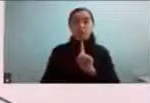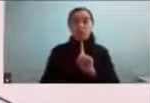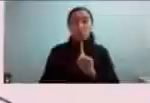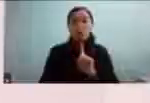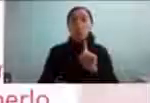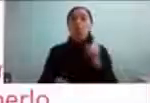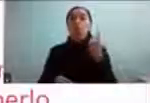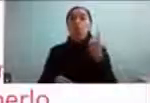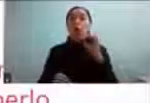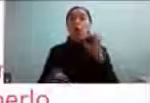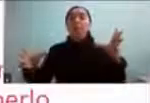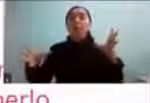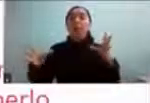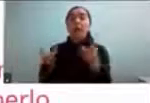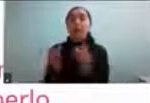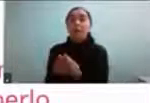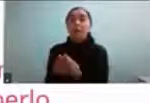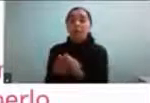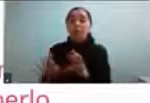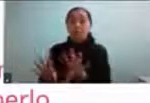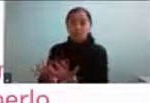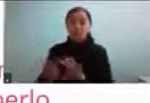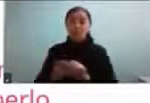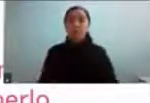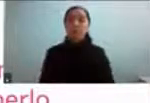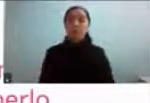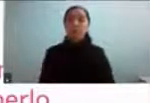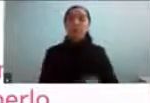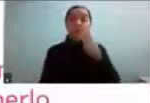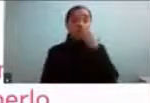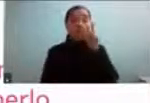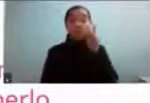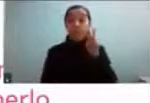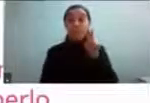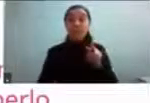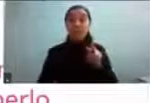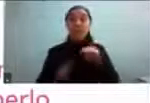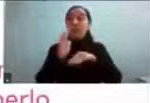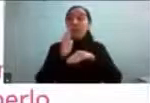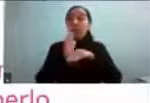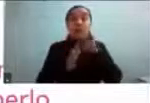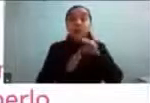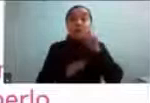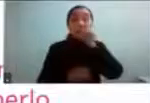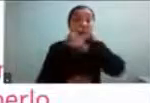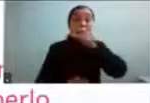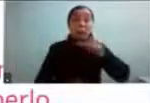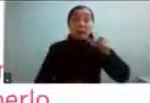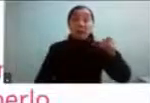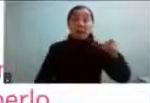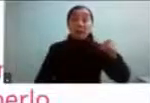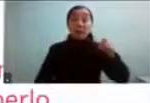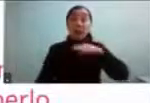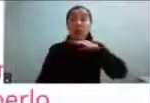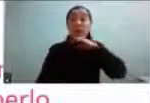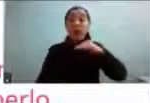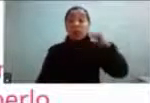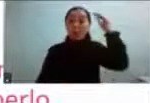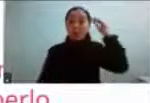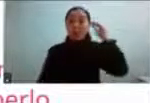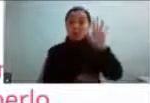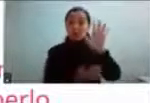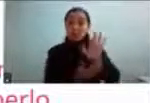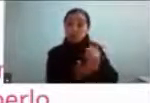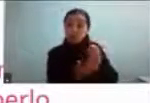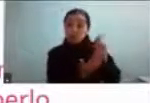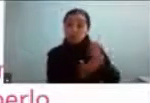bueno lo que hemos podido ver es que la mayoría de las personas adultas al recibir su diagnóstico o al comprenderlo si es que lo